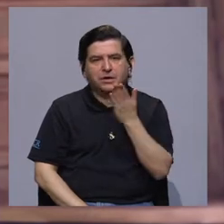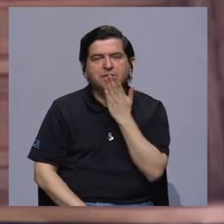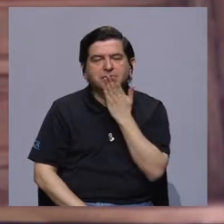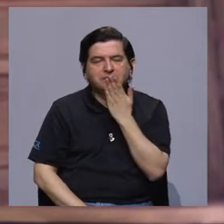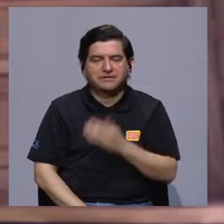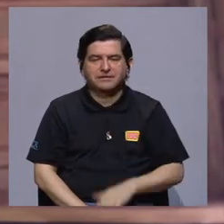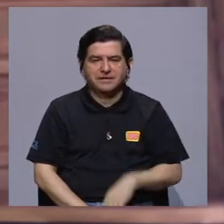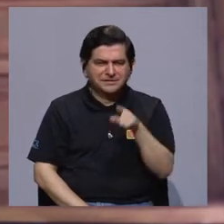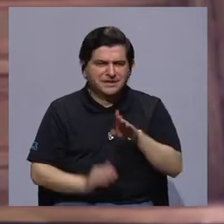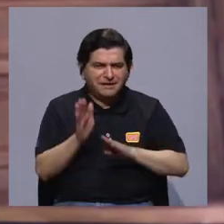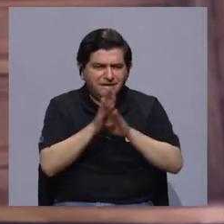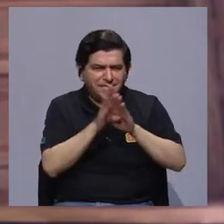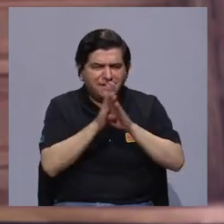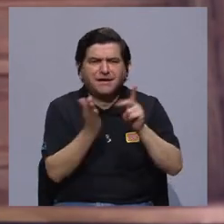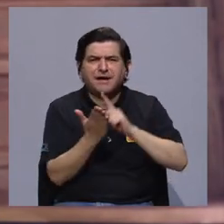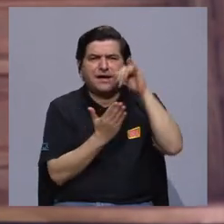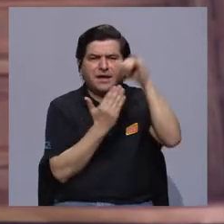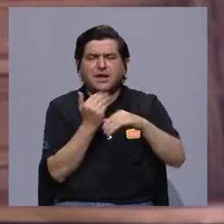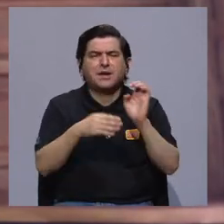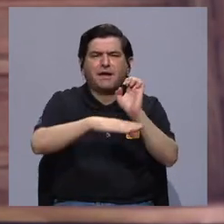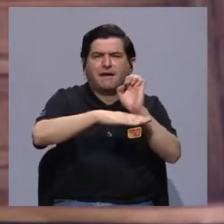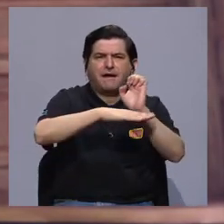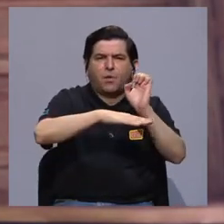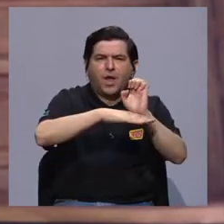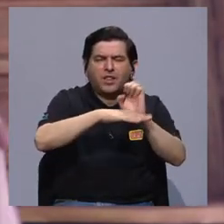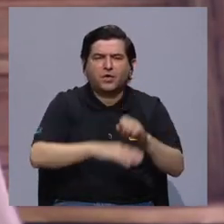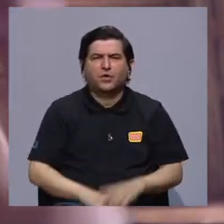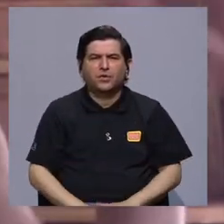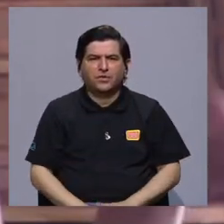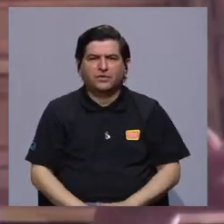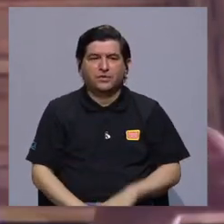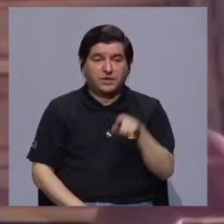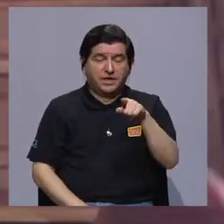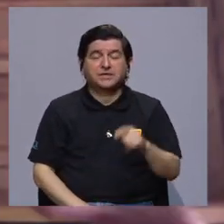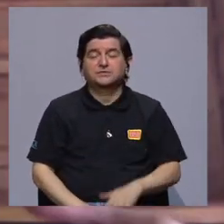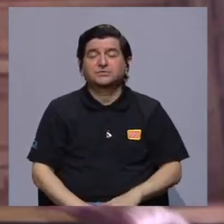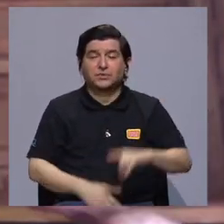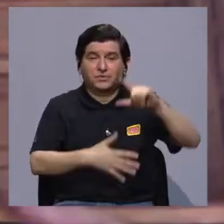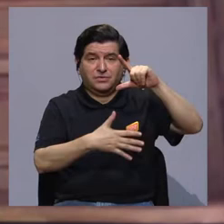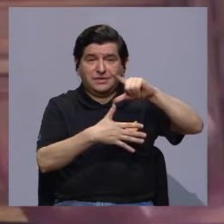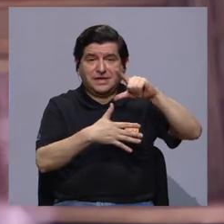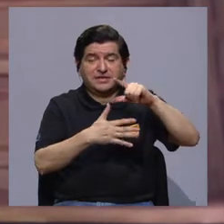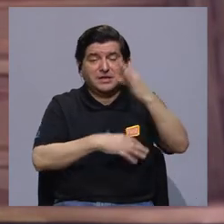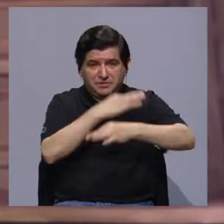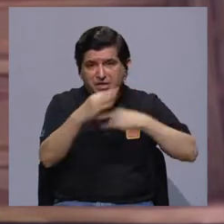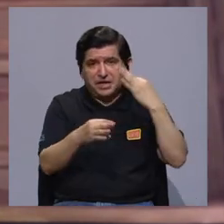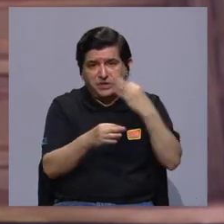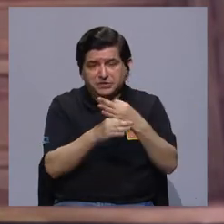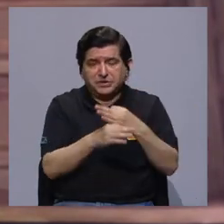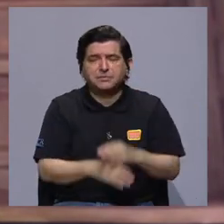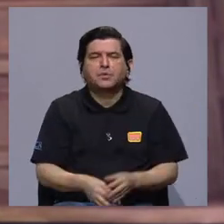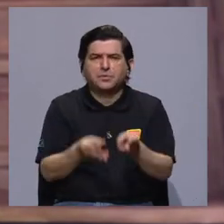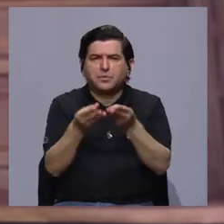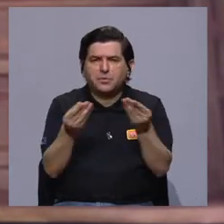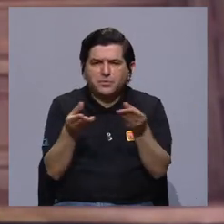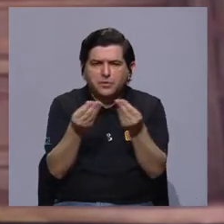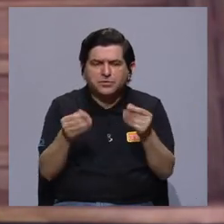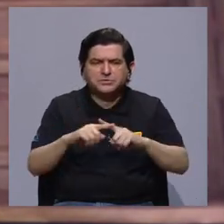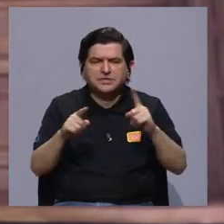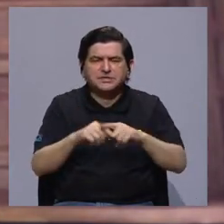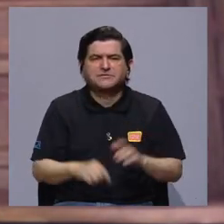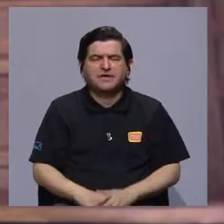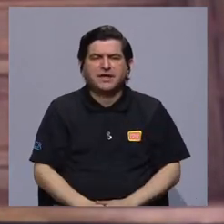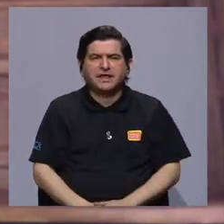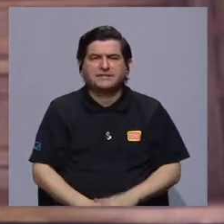Y ahí pude desarrollar un proyecto en Ecuador que era a nivel latinoamericano, en realidad. Entonces, pudimos producir varios